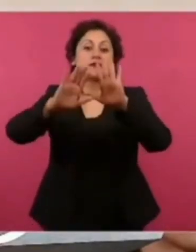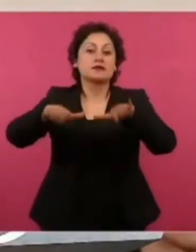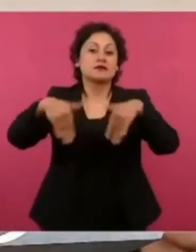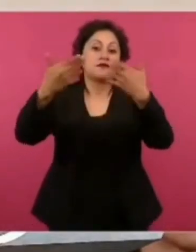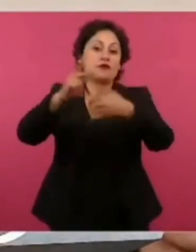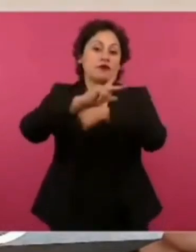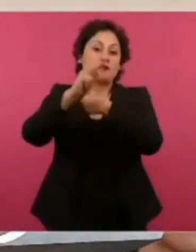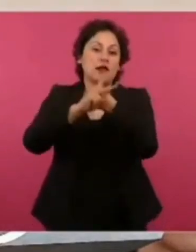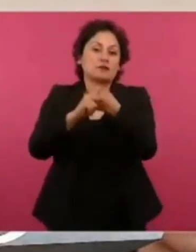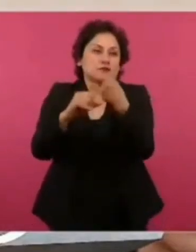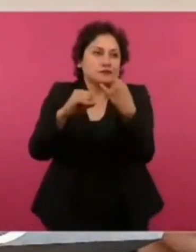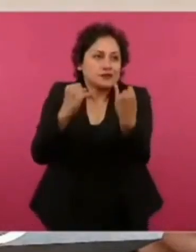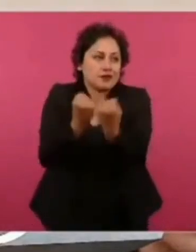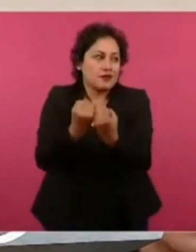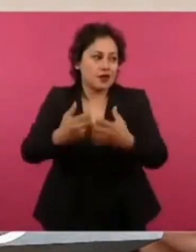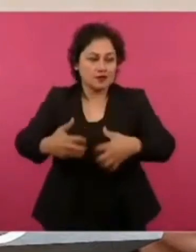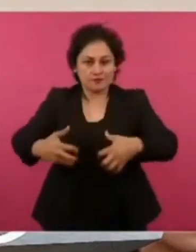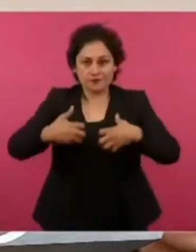que